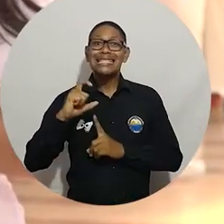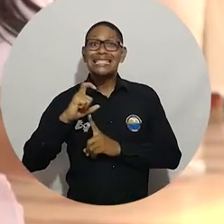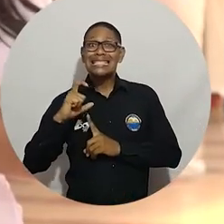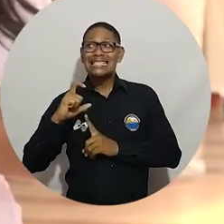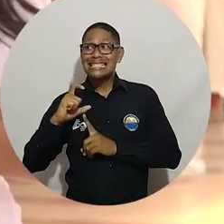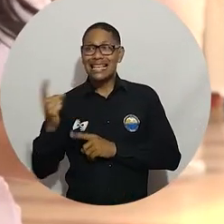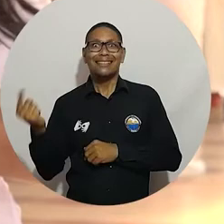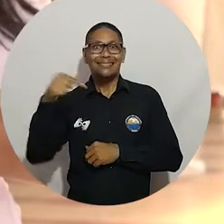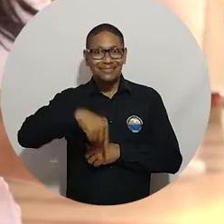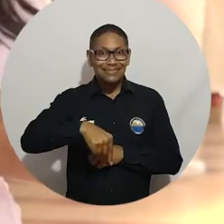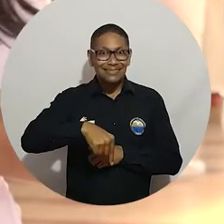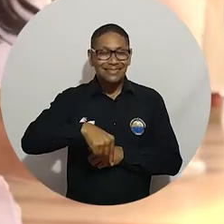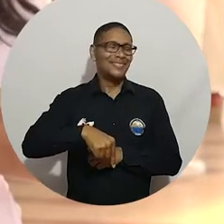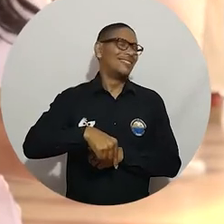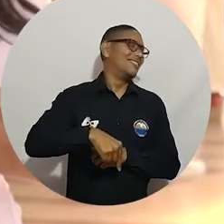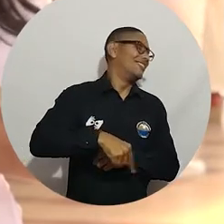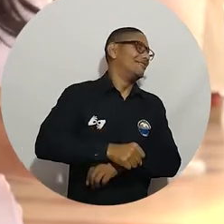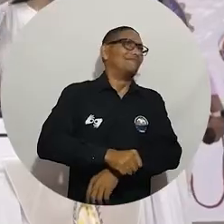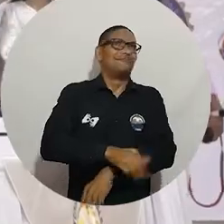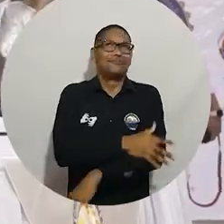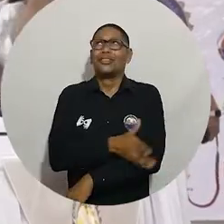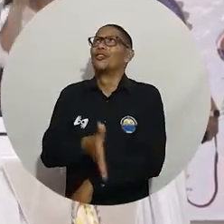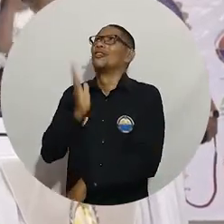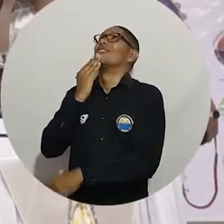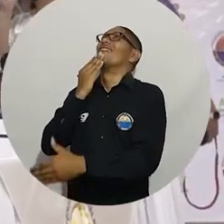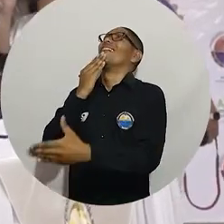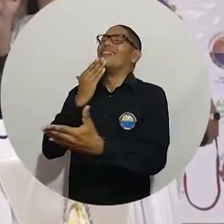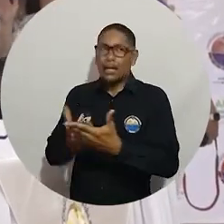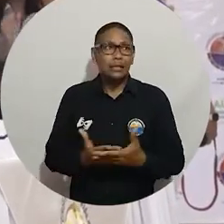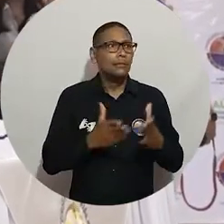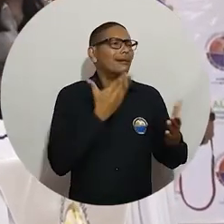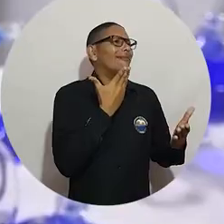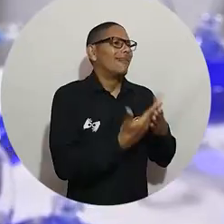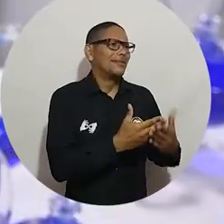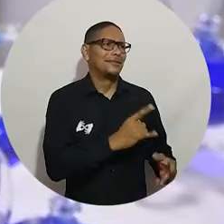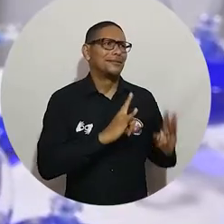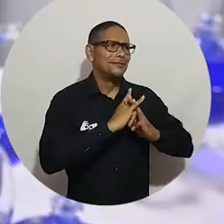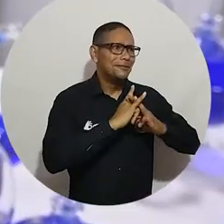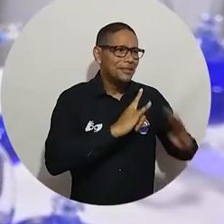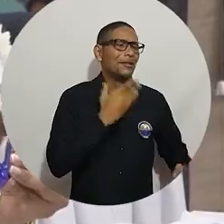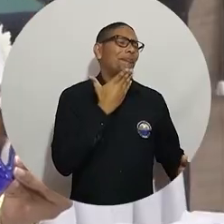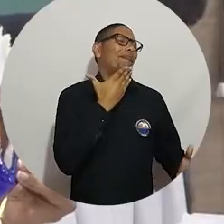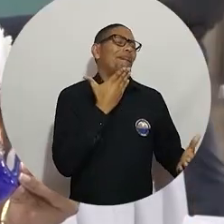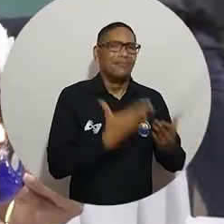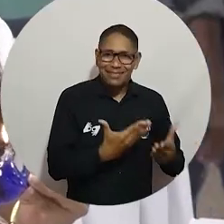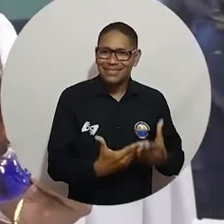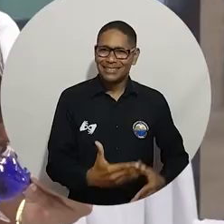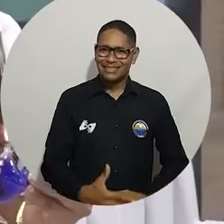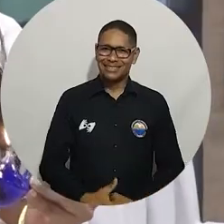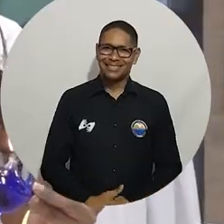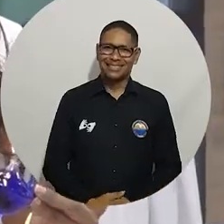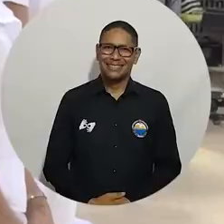emocionada para la gloria de Dios, gracias a la Universidad Magdalena, estoy súper agradecida.